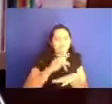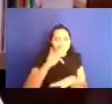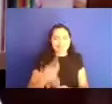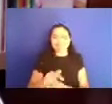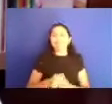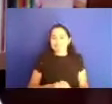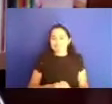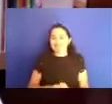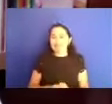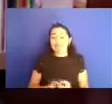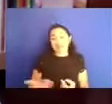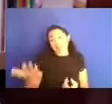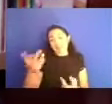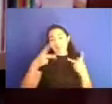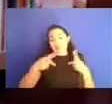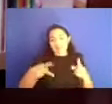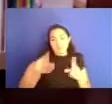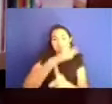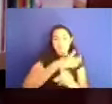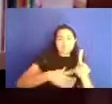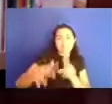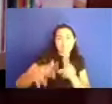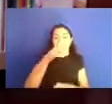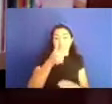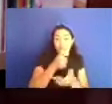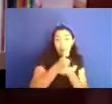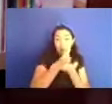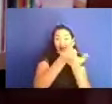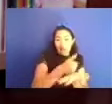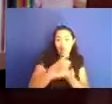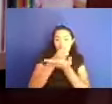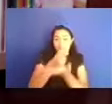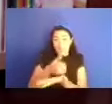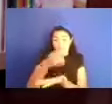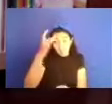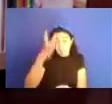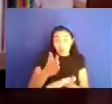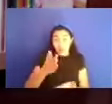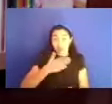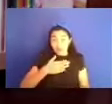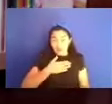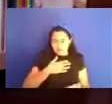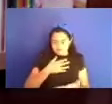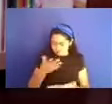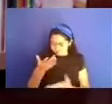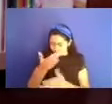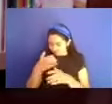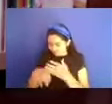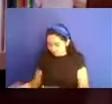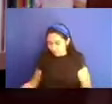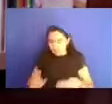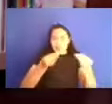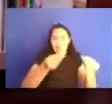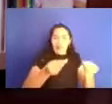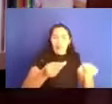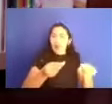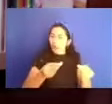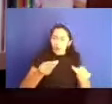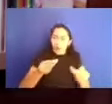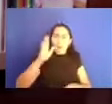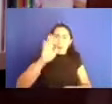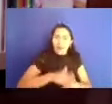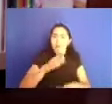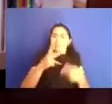psicosocial. sea, no es solamente las cosas, las materiales que están ahí, sino son las gentes que estamos adentro y que,